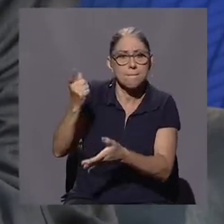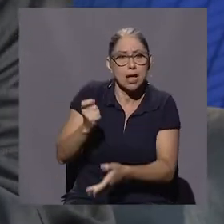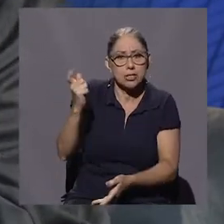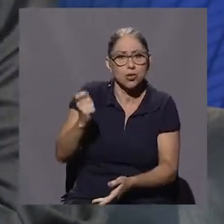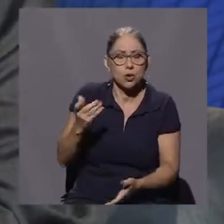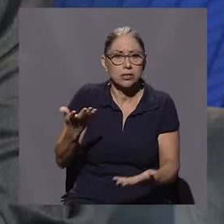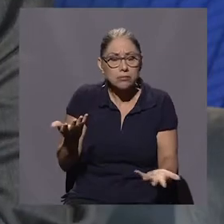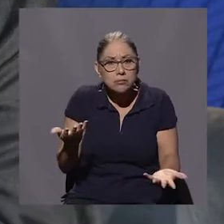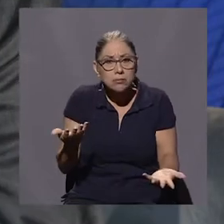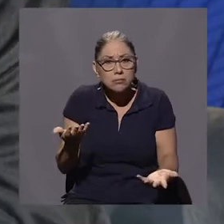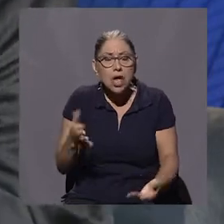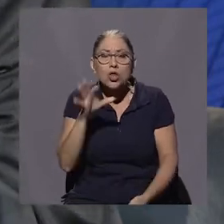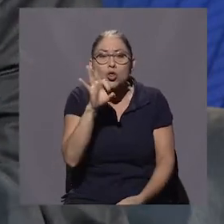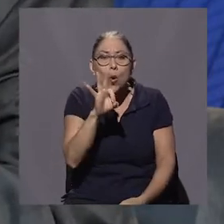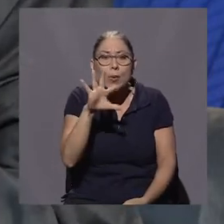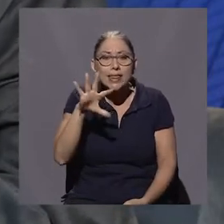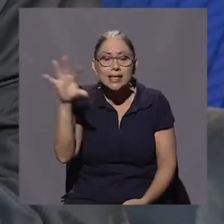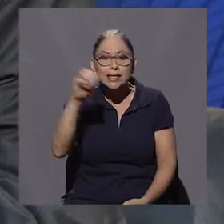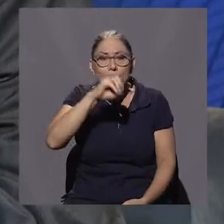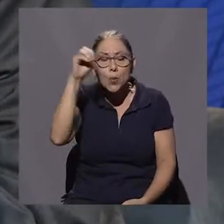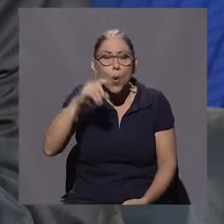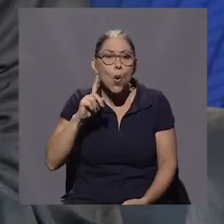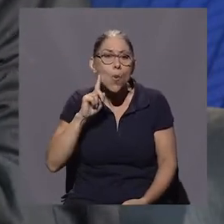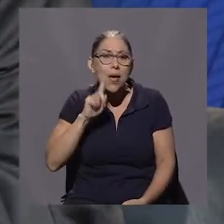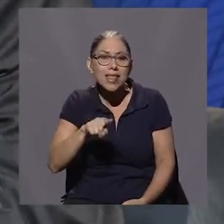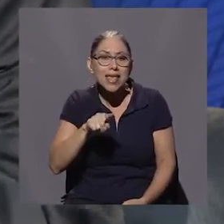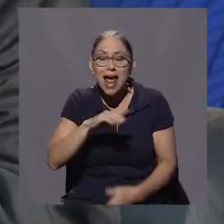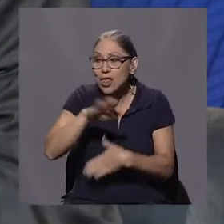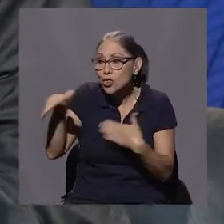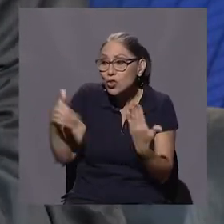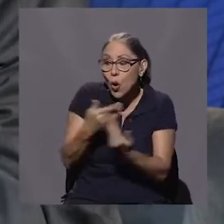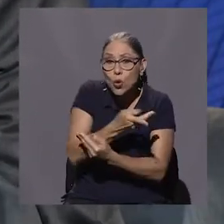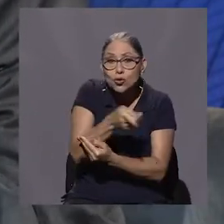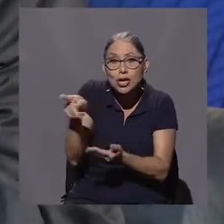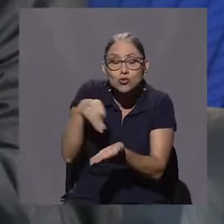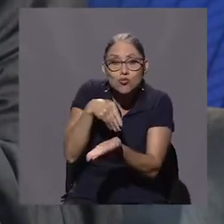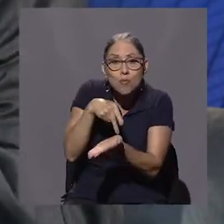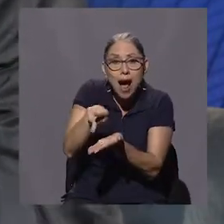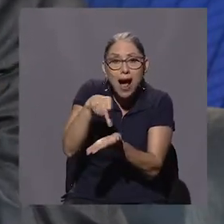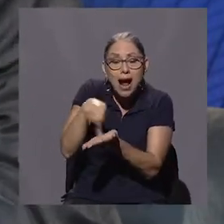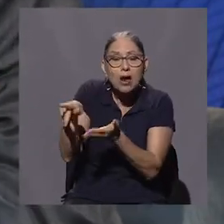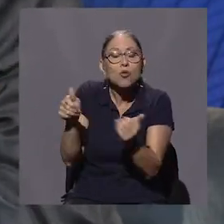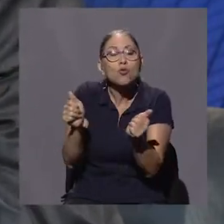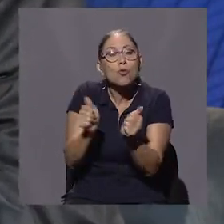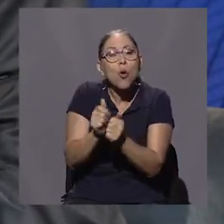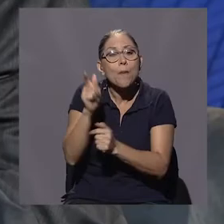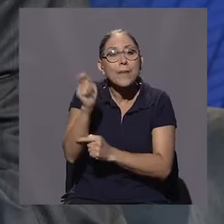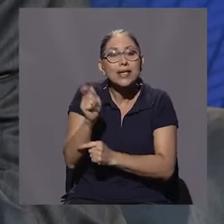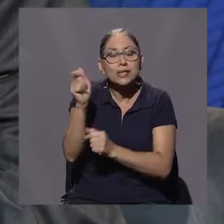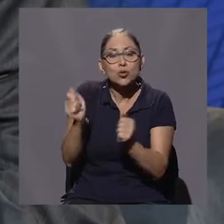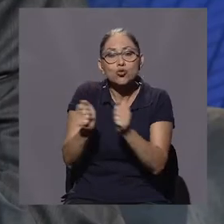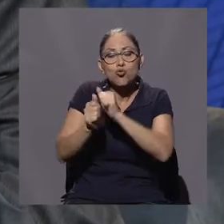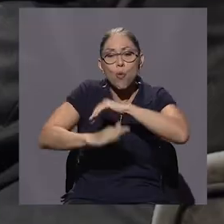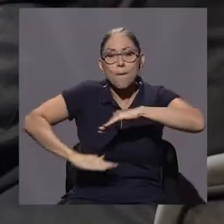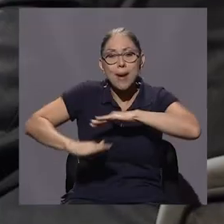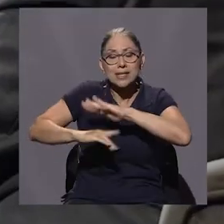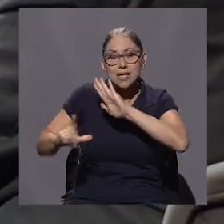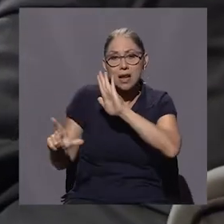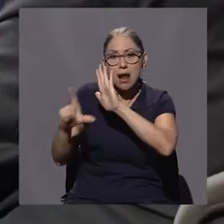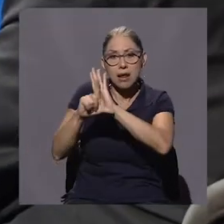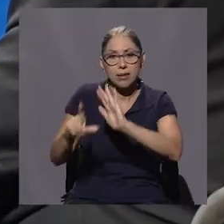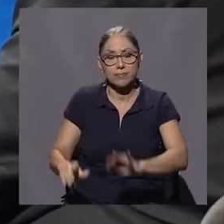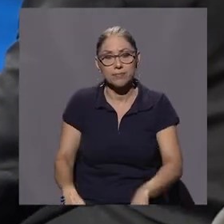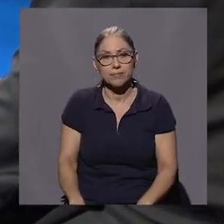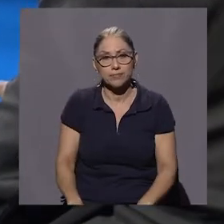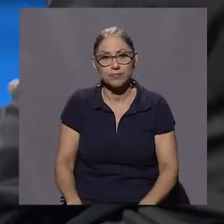95% es mentira, todos pagaron sus pensiones con base en la ley. Don Oscar, antes de entrar